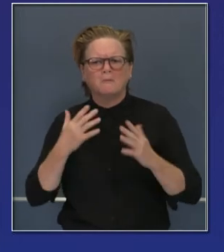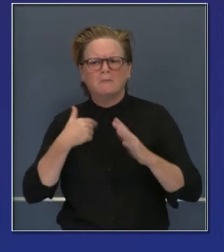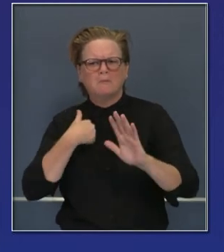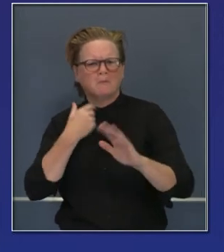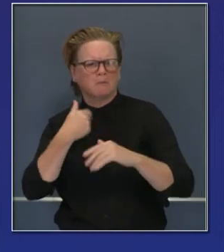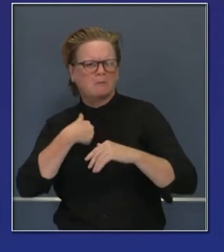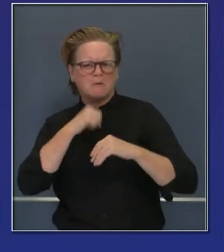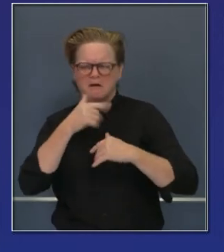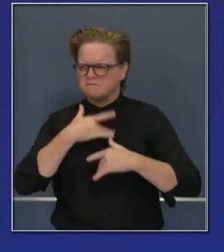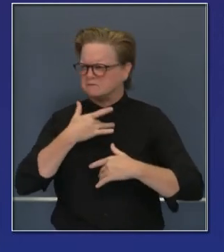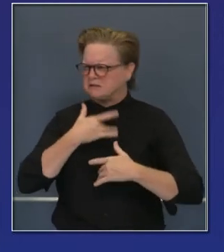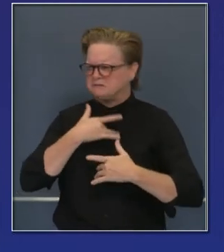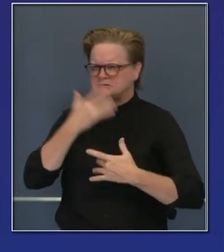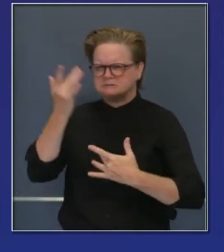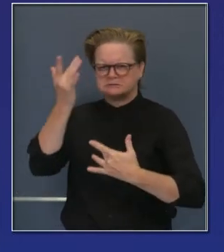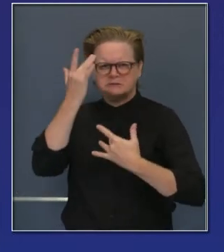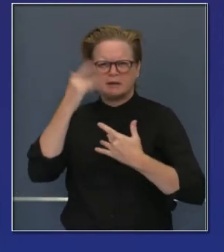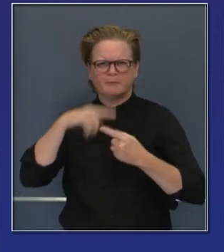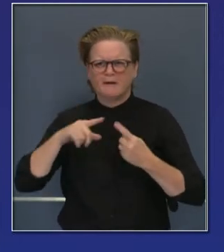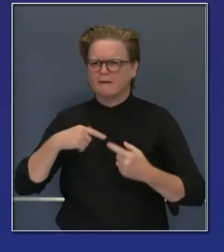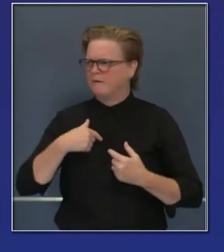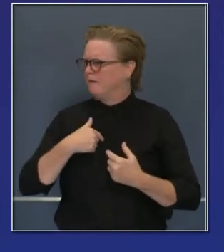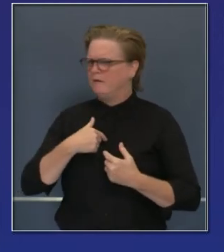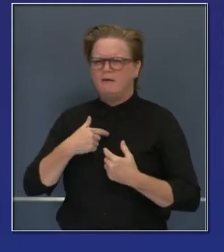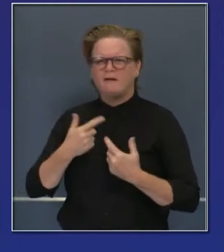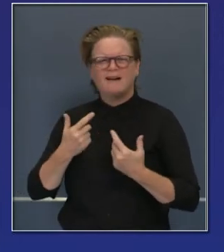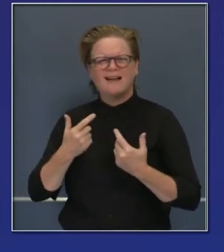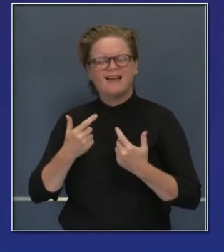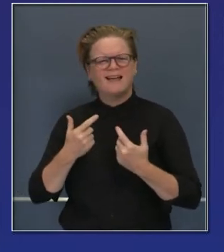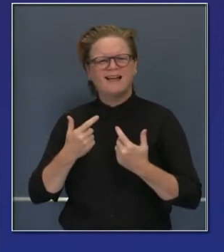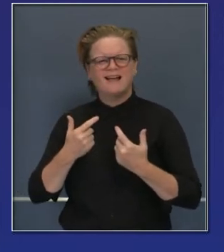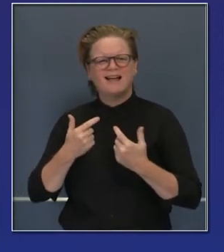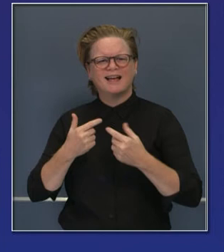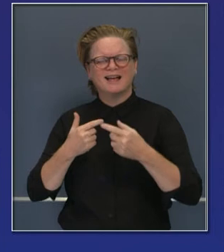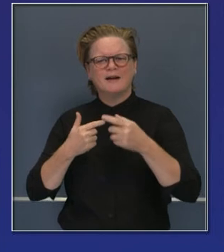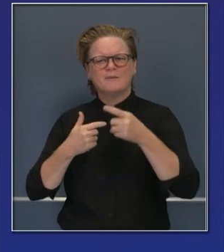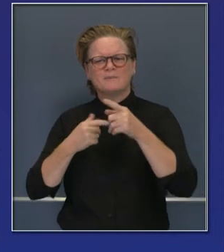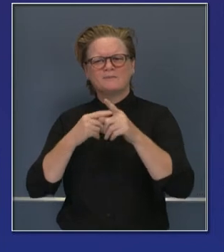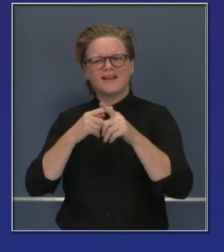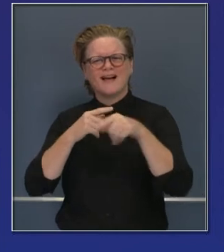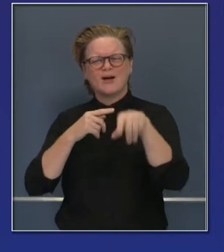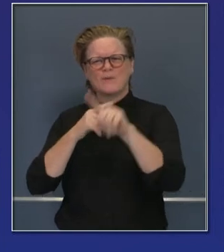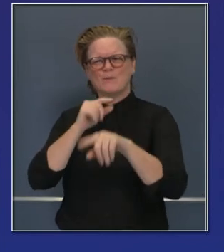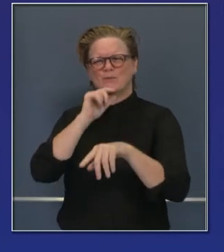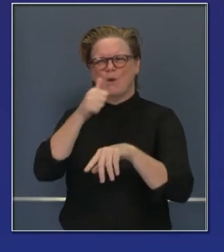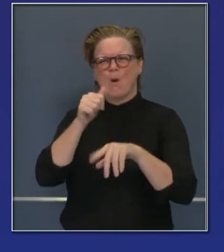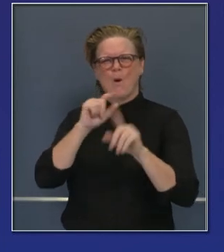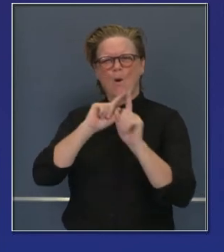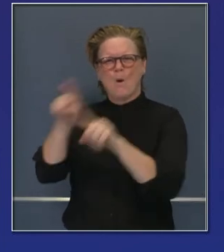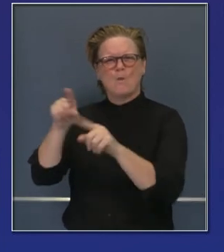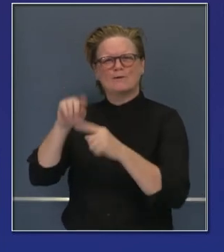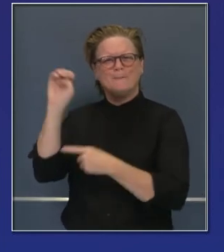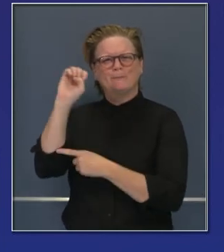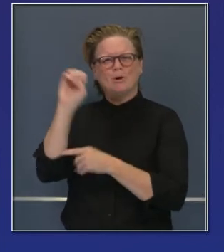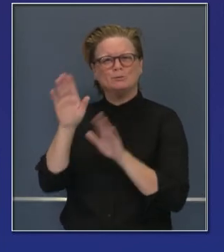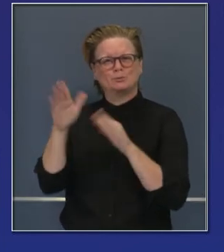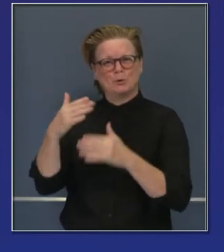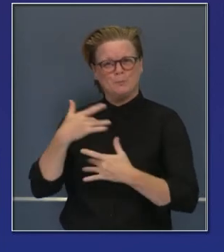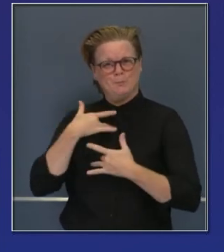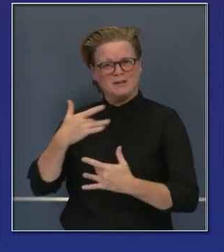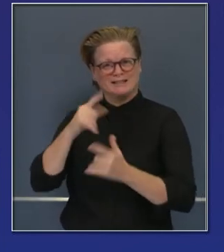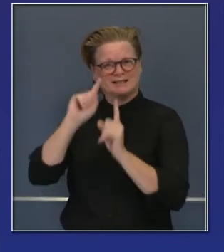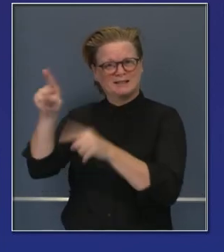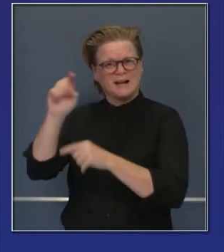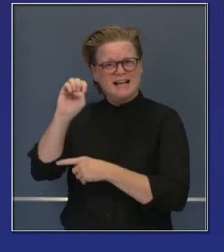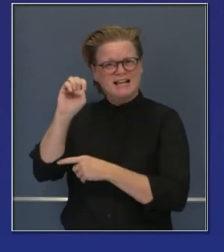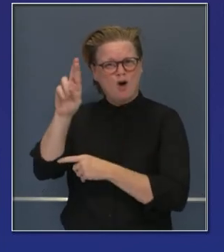Que sean asintomáticos, personas que nunca tendrán que ir a una unidad de cuidados intensivos.